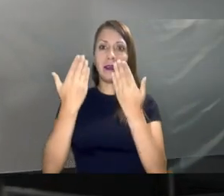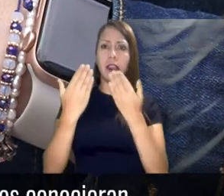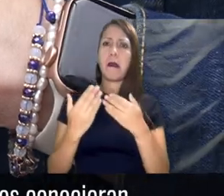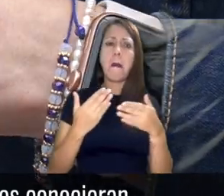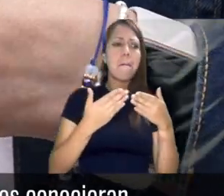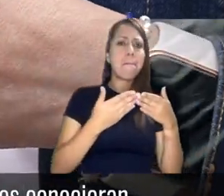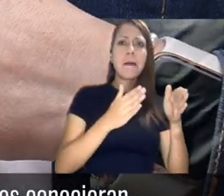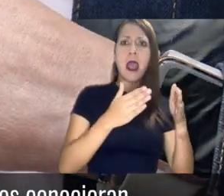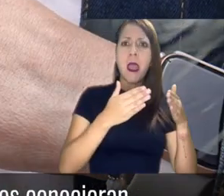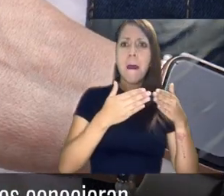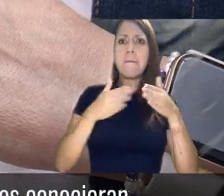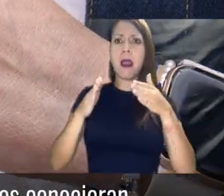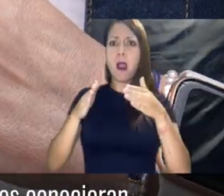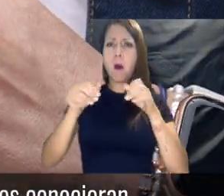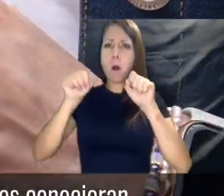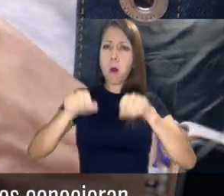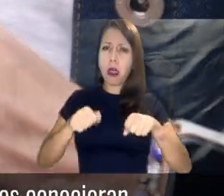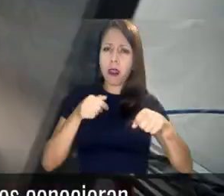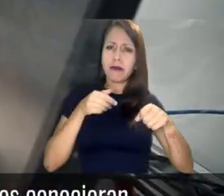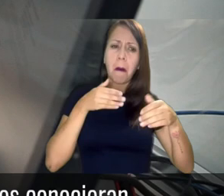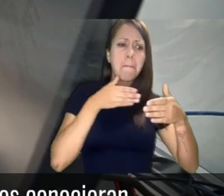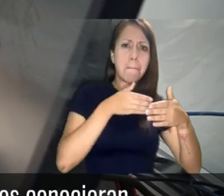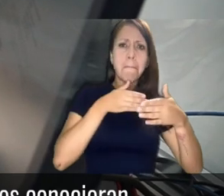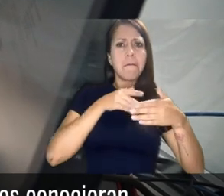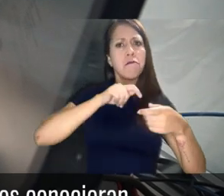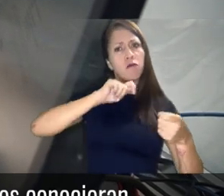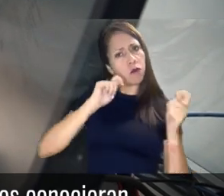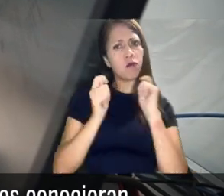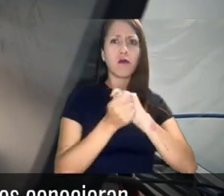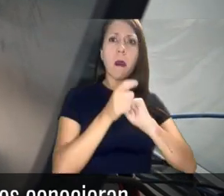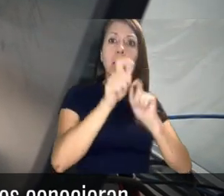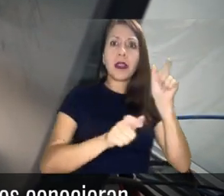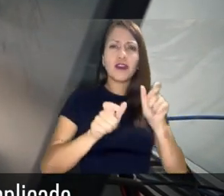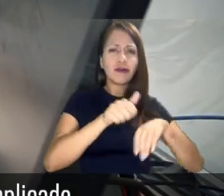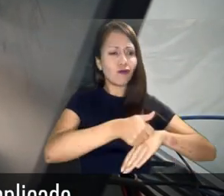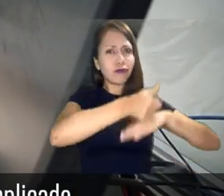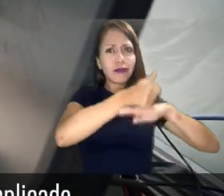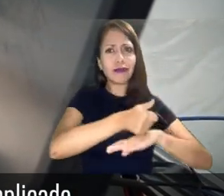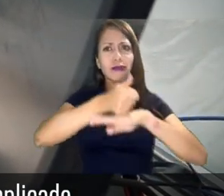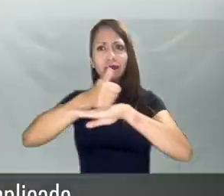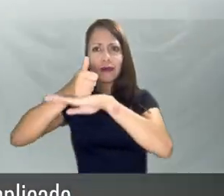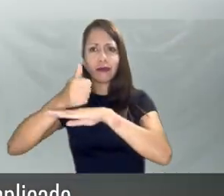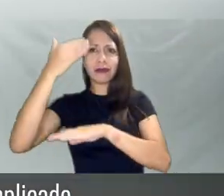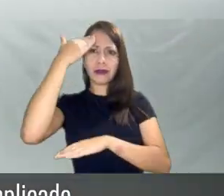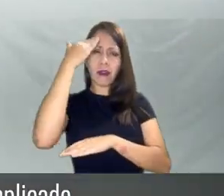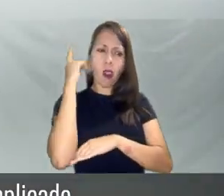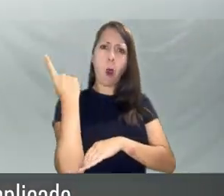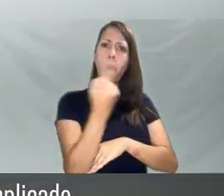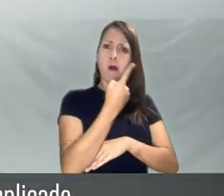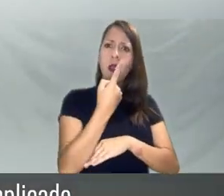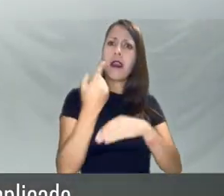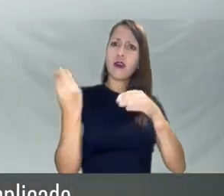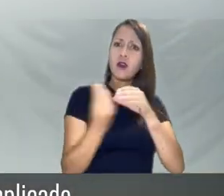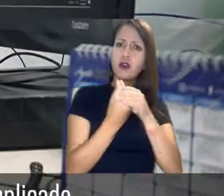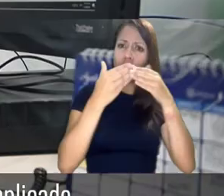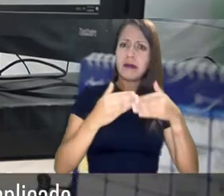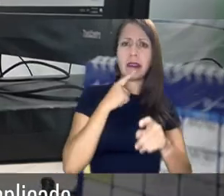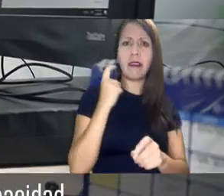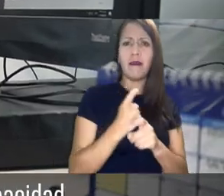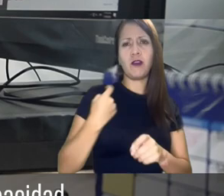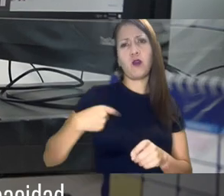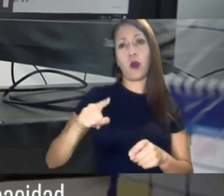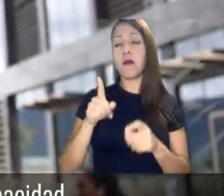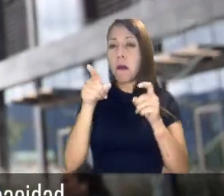de mi entidad. El cierre de brechas podría ser más efectivo si empleadores y directivos conocieran que la vinculación de personas con discapacidad no es nada